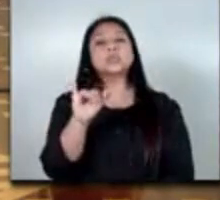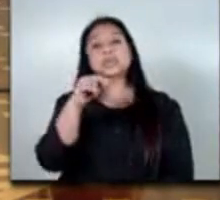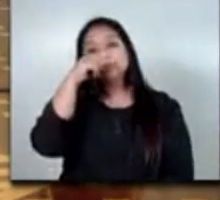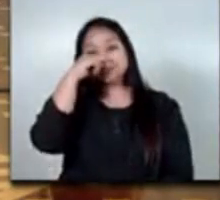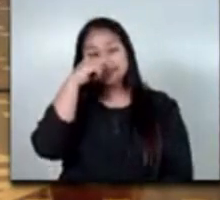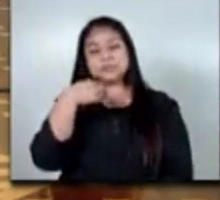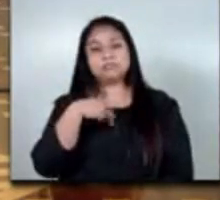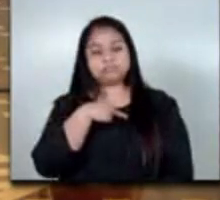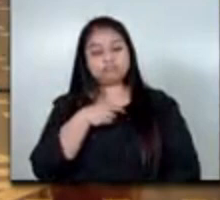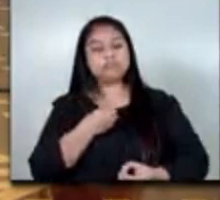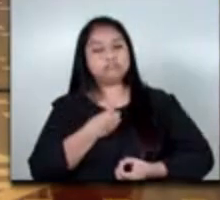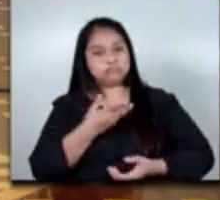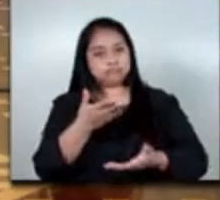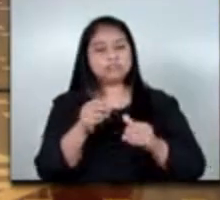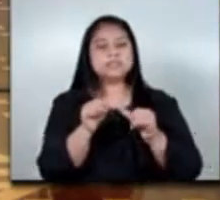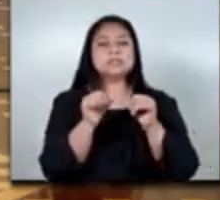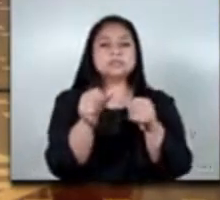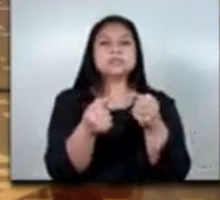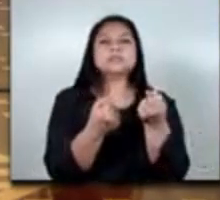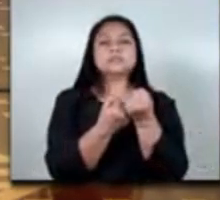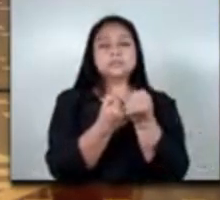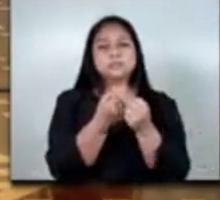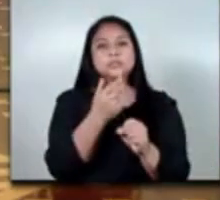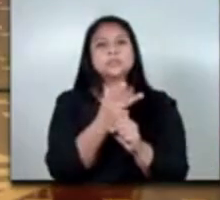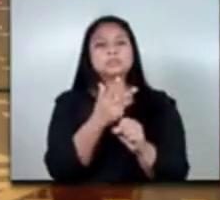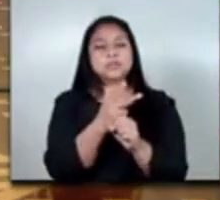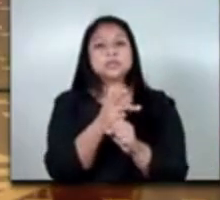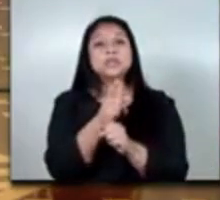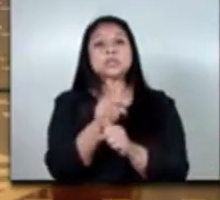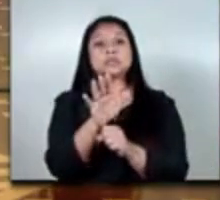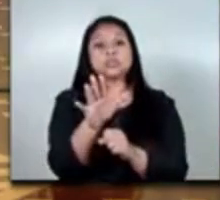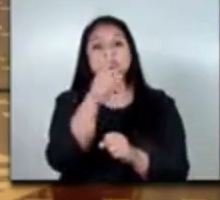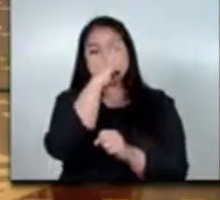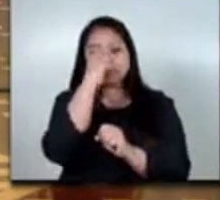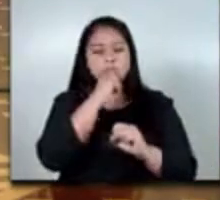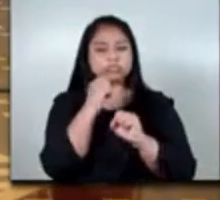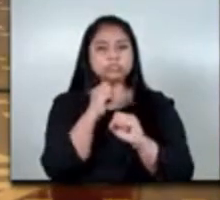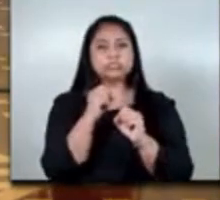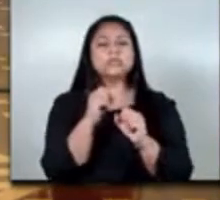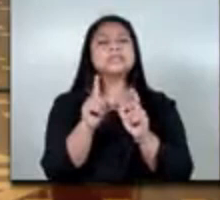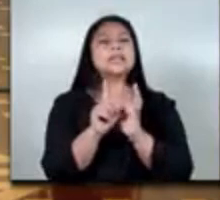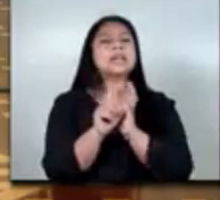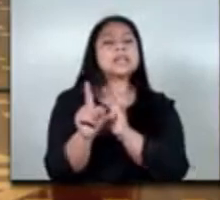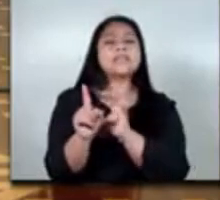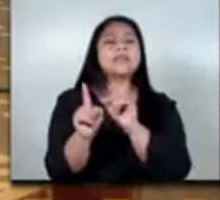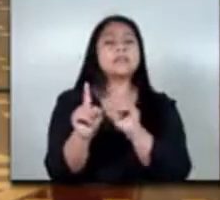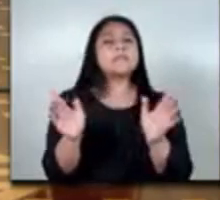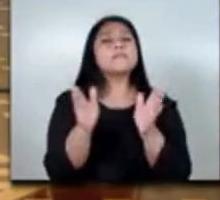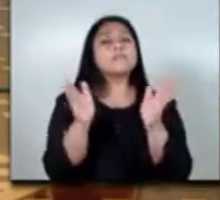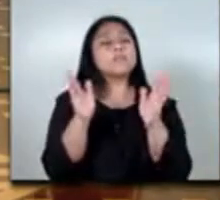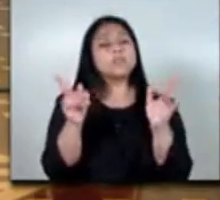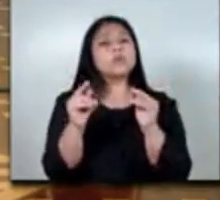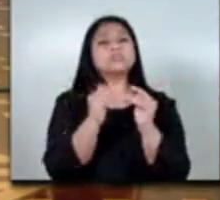de trabajo de continuar apoyando a guatemala en su rol de liderazgo en la promoción de la contratación